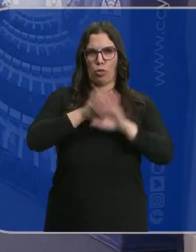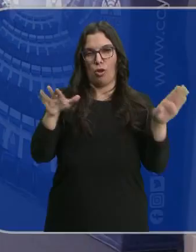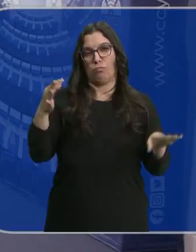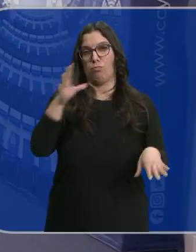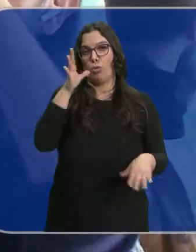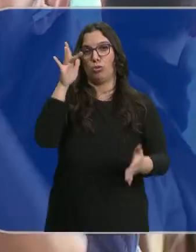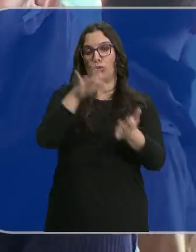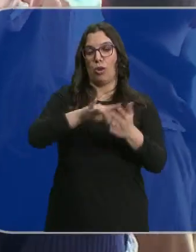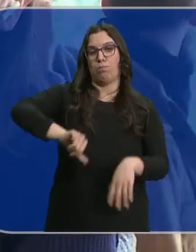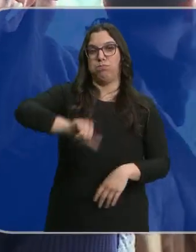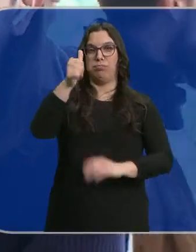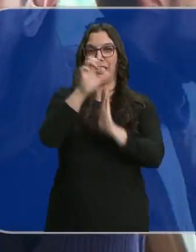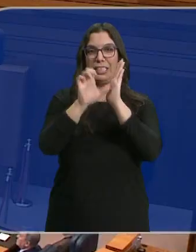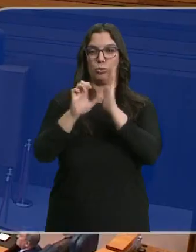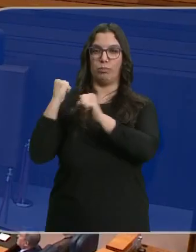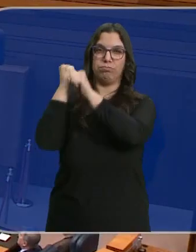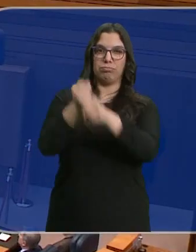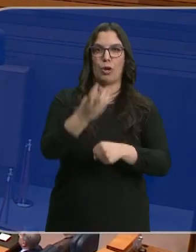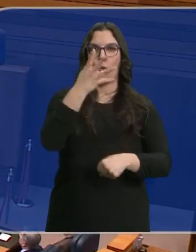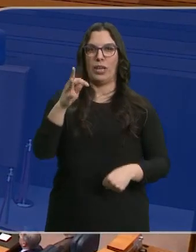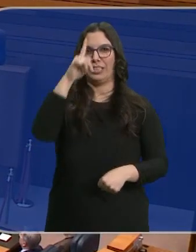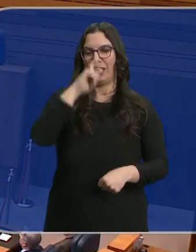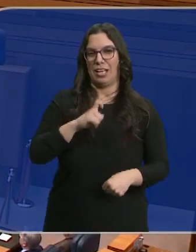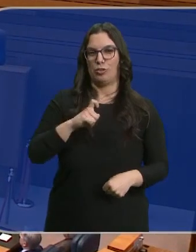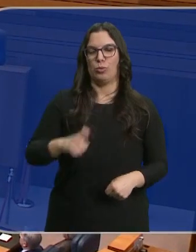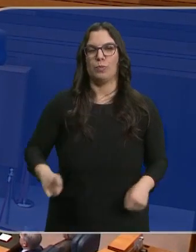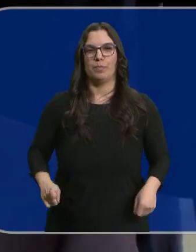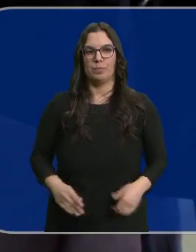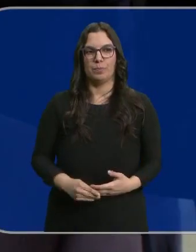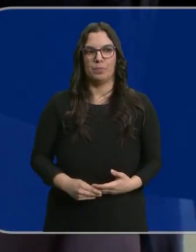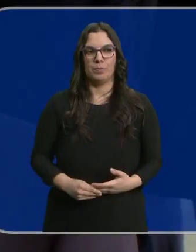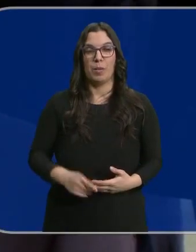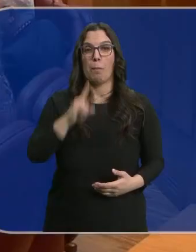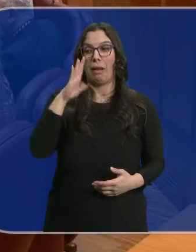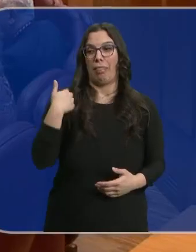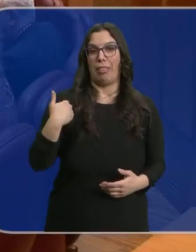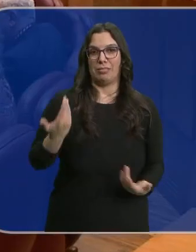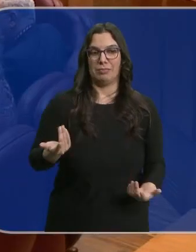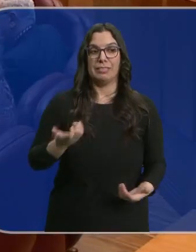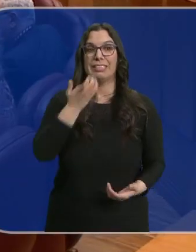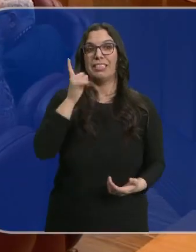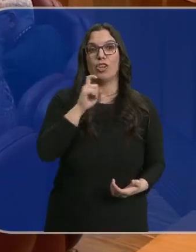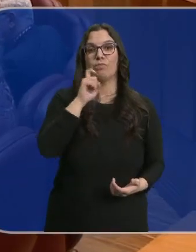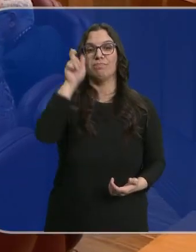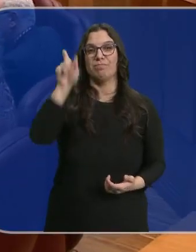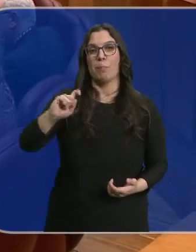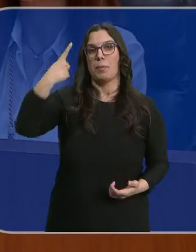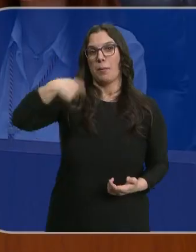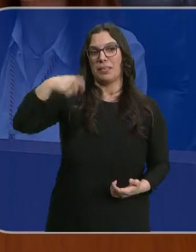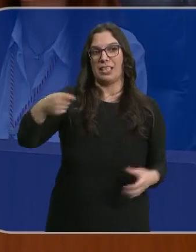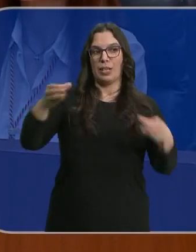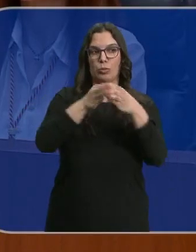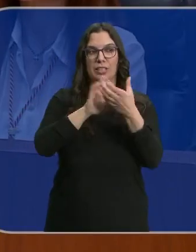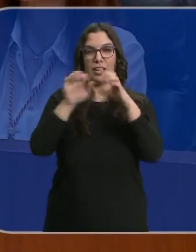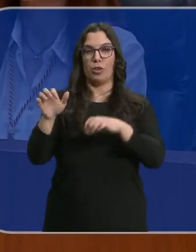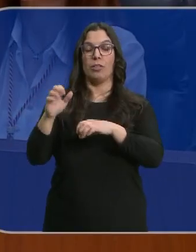celebramos la aprobación de nuestra norma, 40 años de estatuto de autonomía. Y parte que fue ayer. Y si no, que se lo digan al primer presidente de la